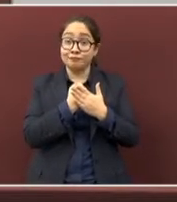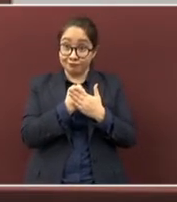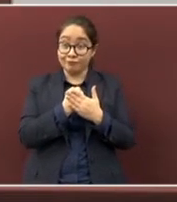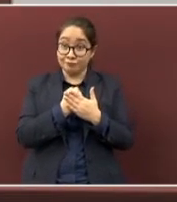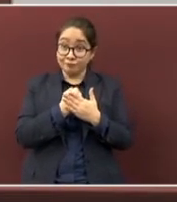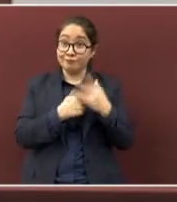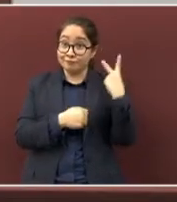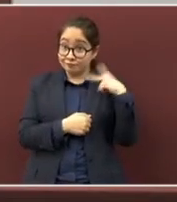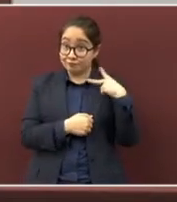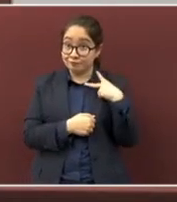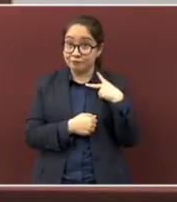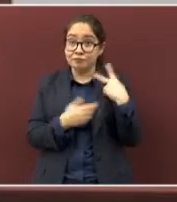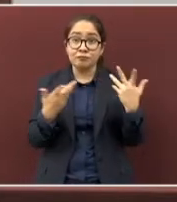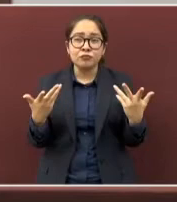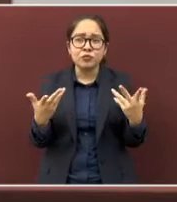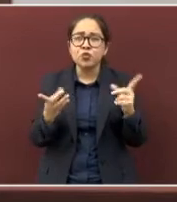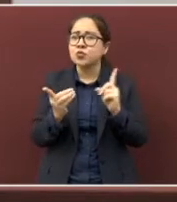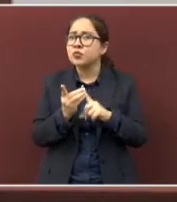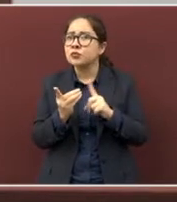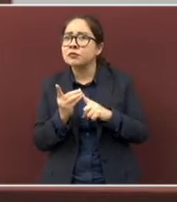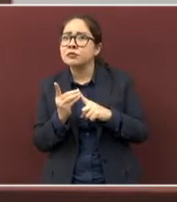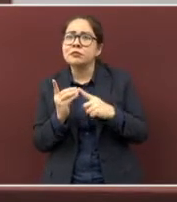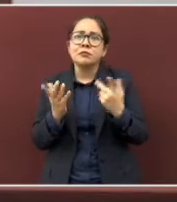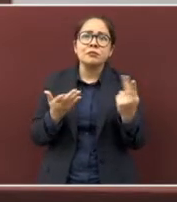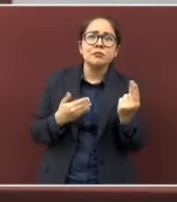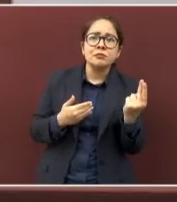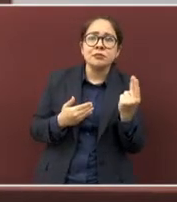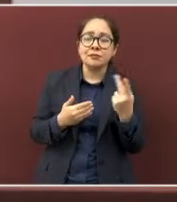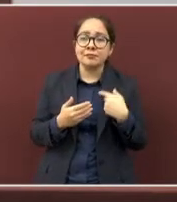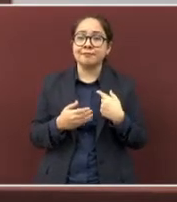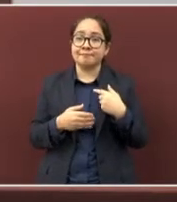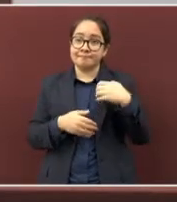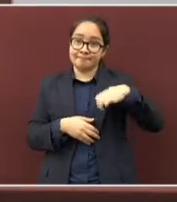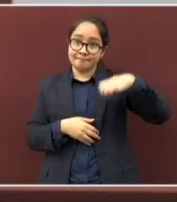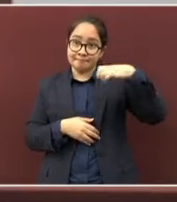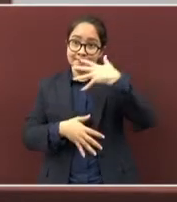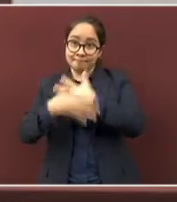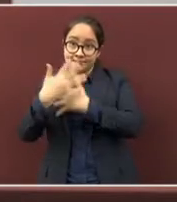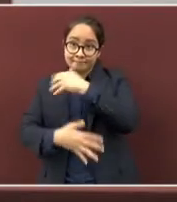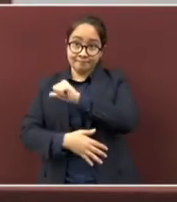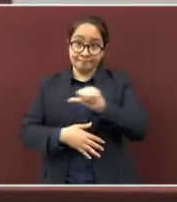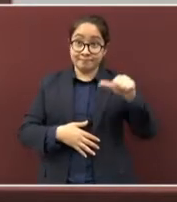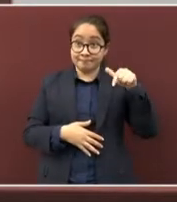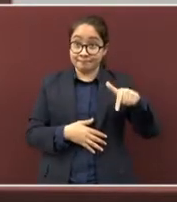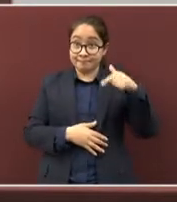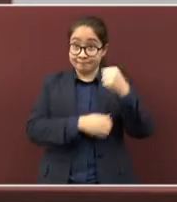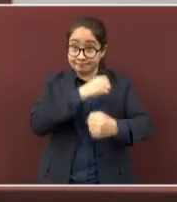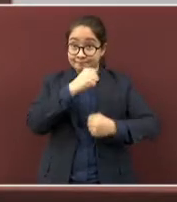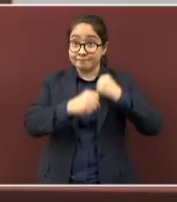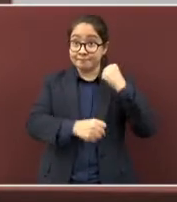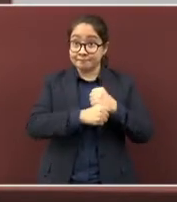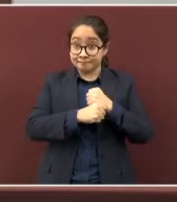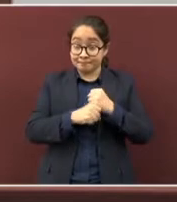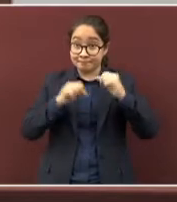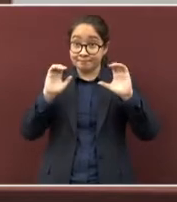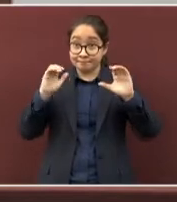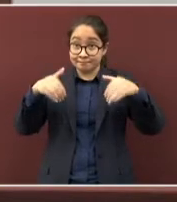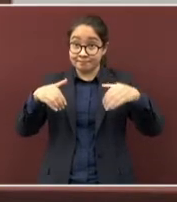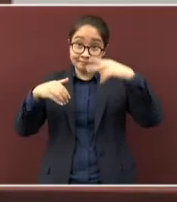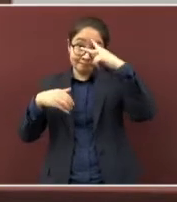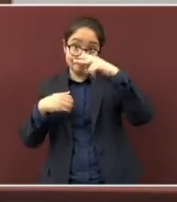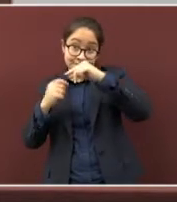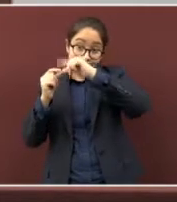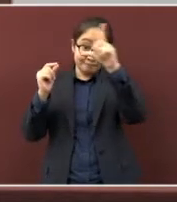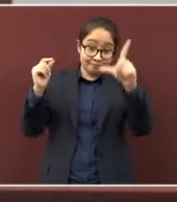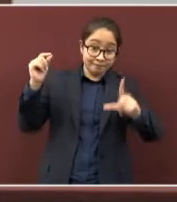cuáles son los requisitos? Tener 15 a 17 años, registrarse en la plataforma nacional